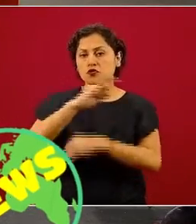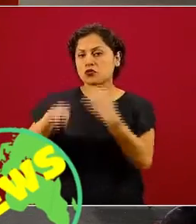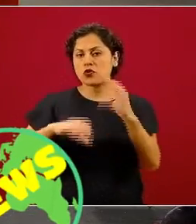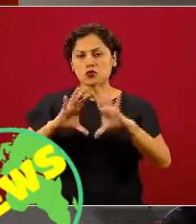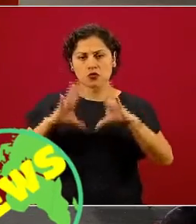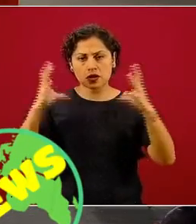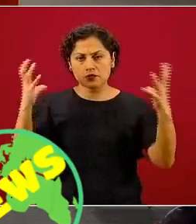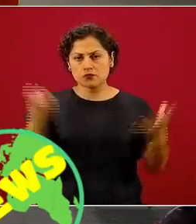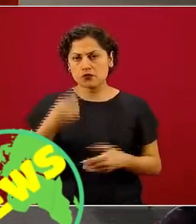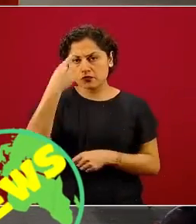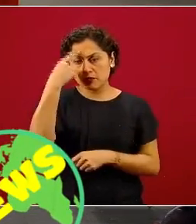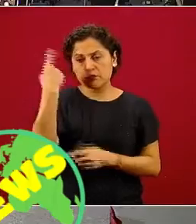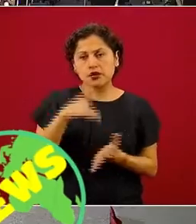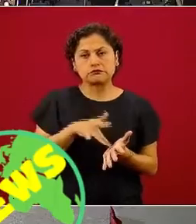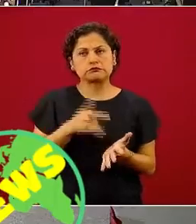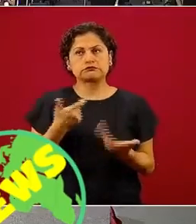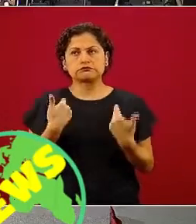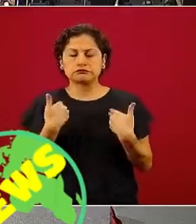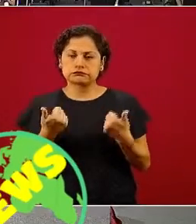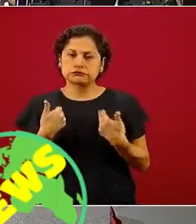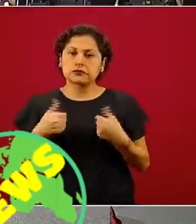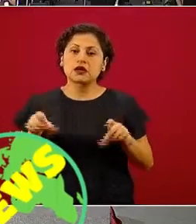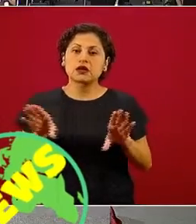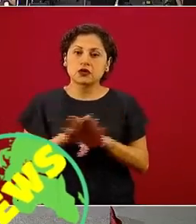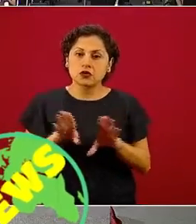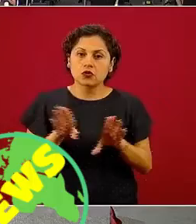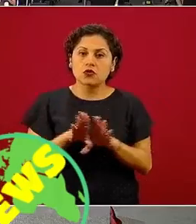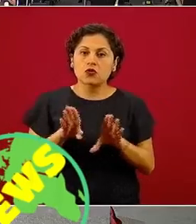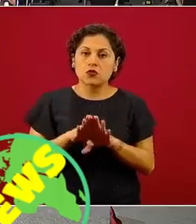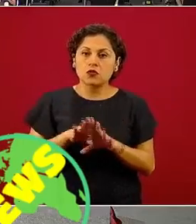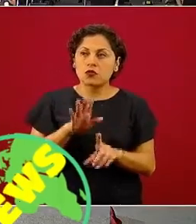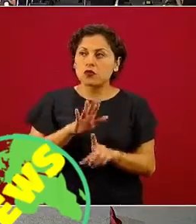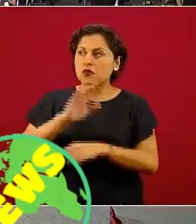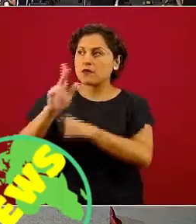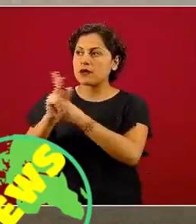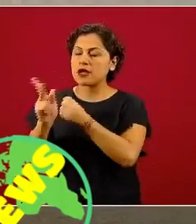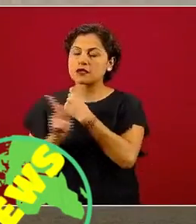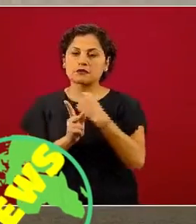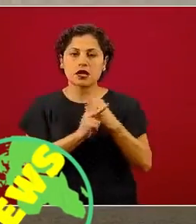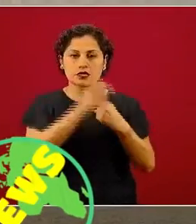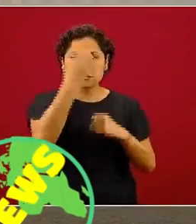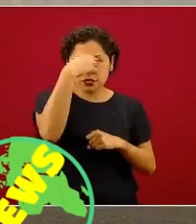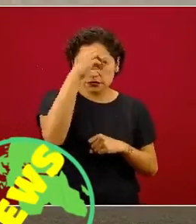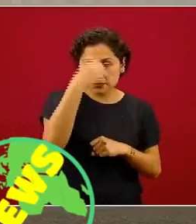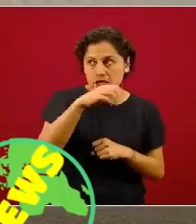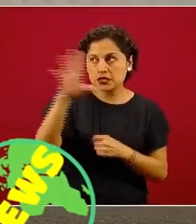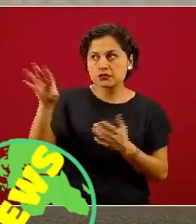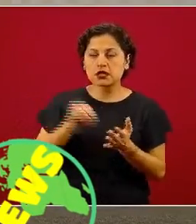capacidades aprovechando las mejores experiencias de cada país.